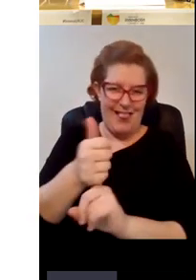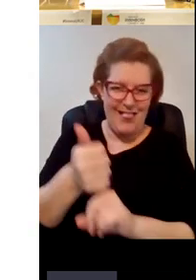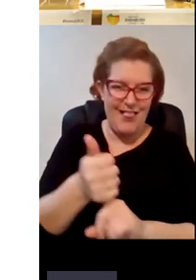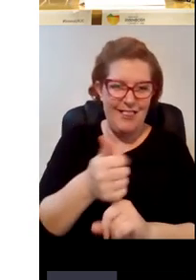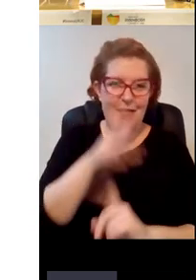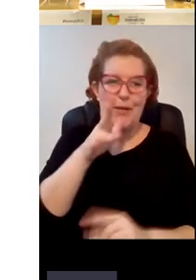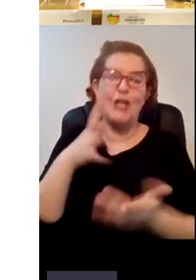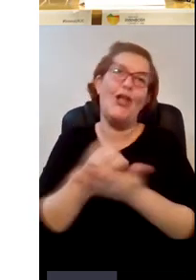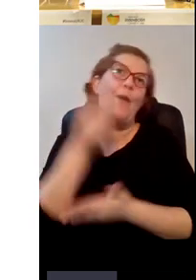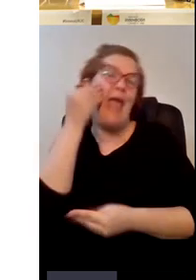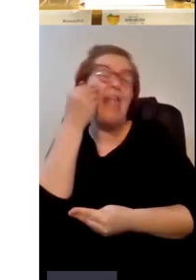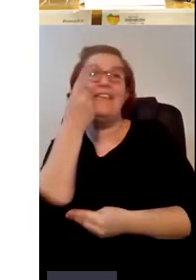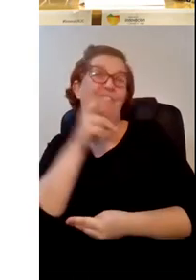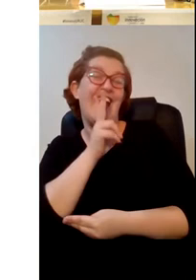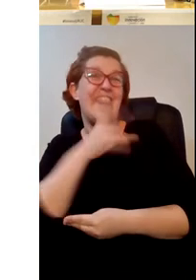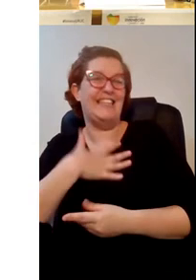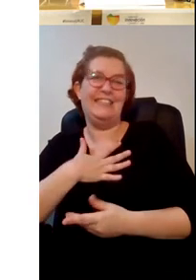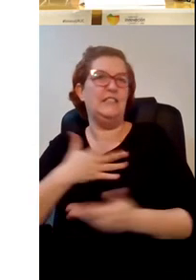que la voy a poner en verde